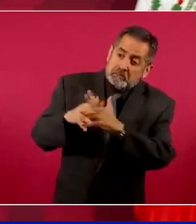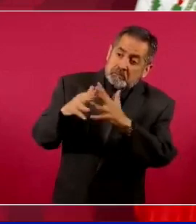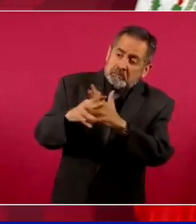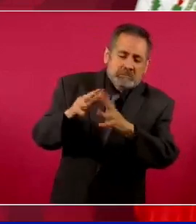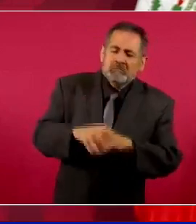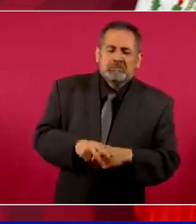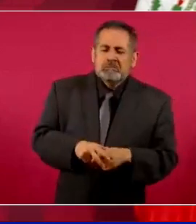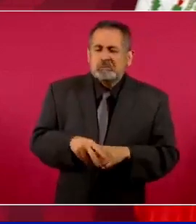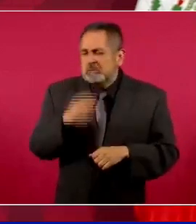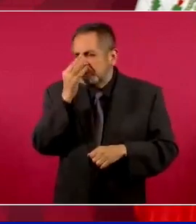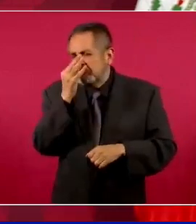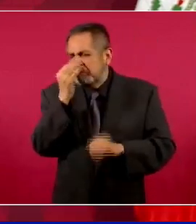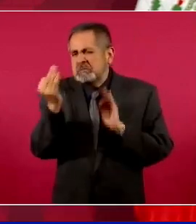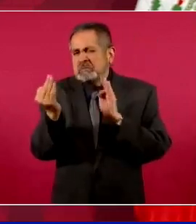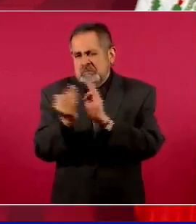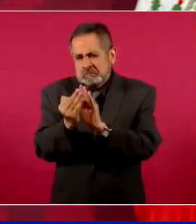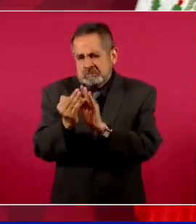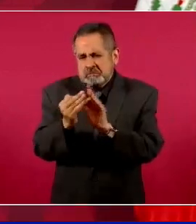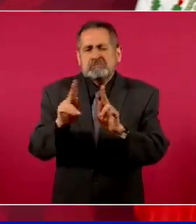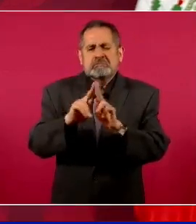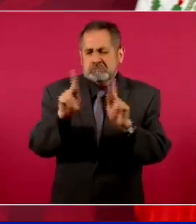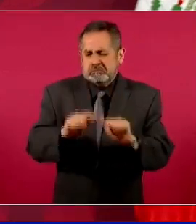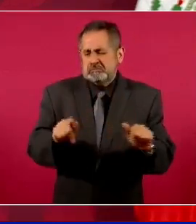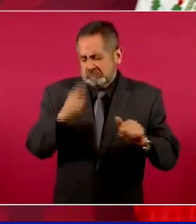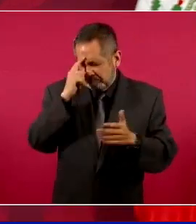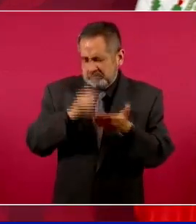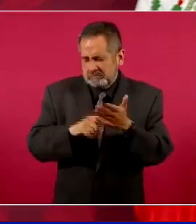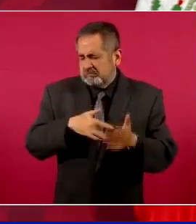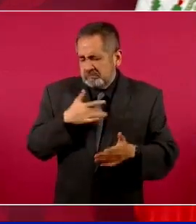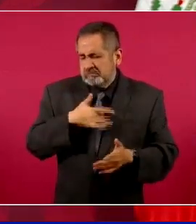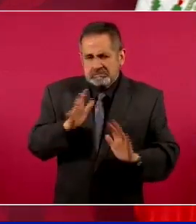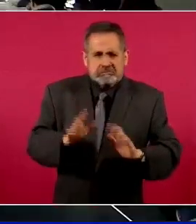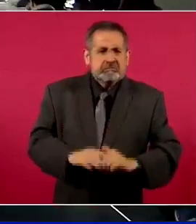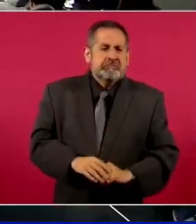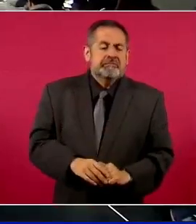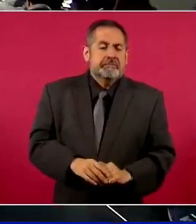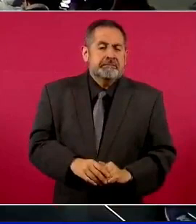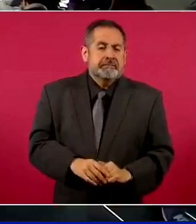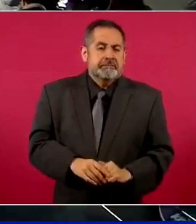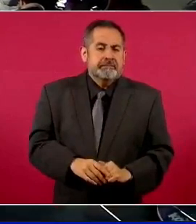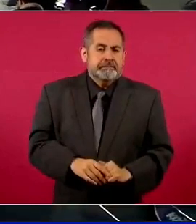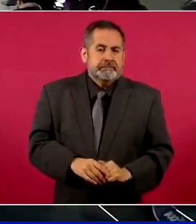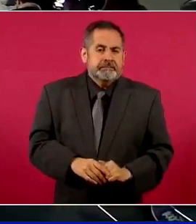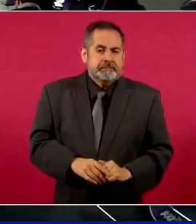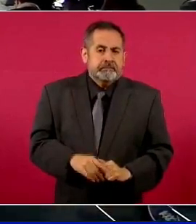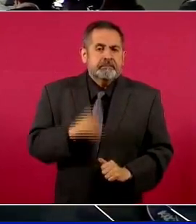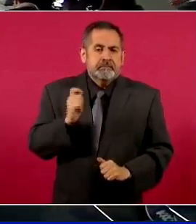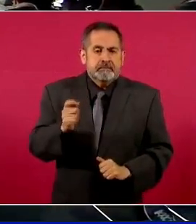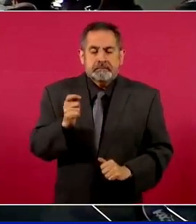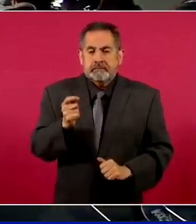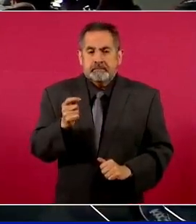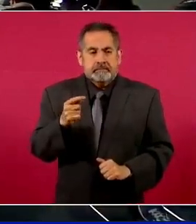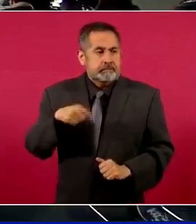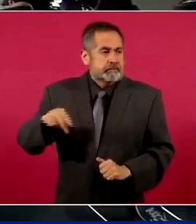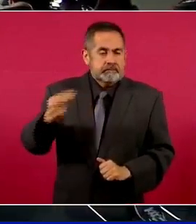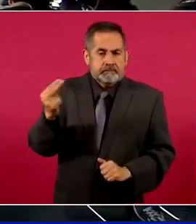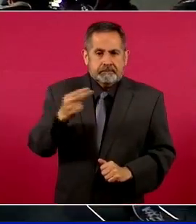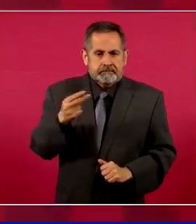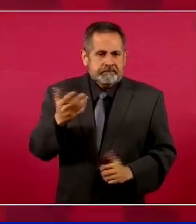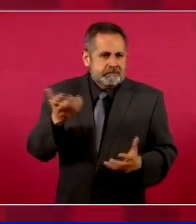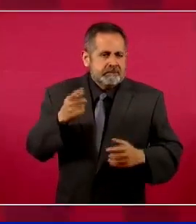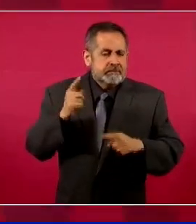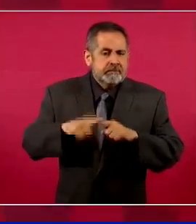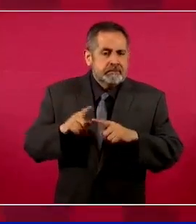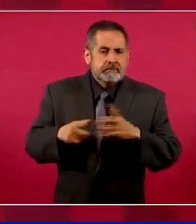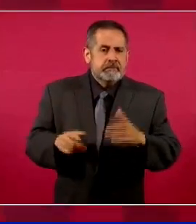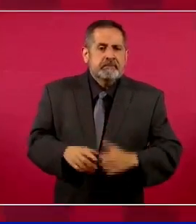momento y lo que hay que hacer es